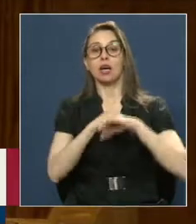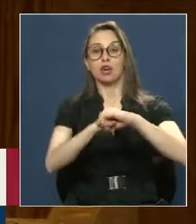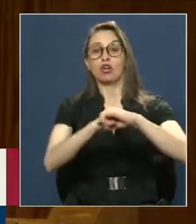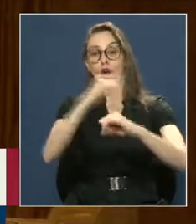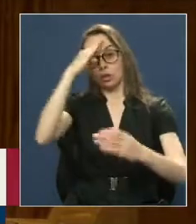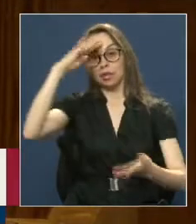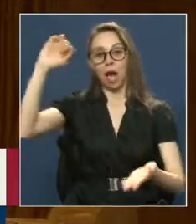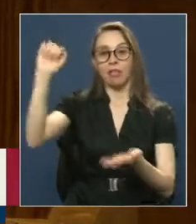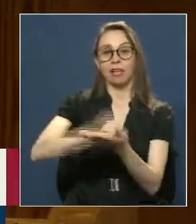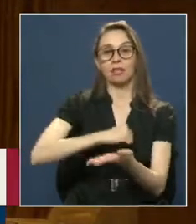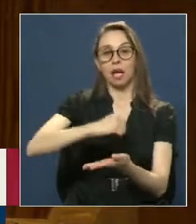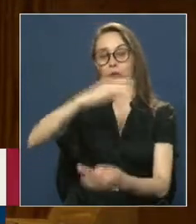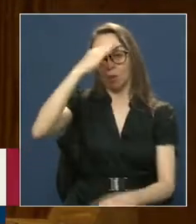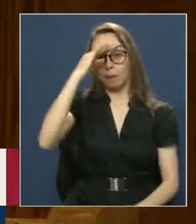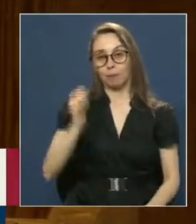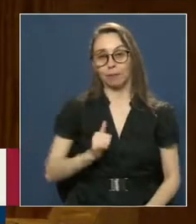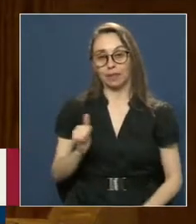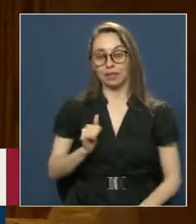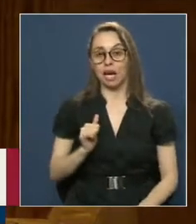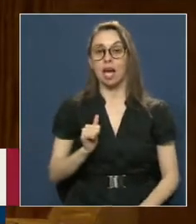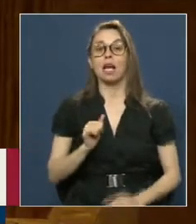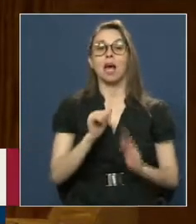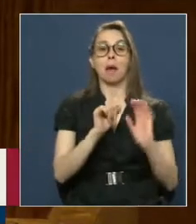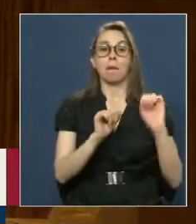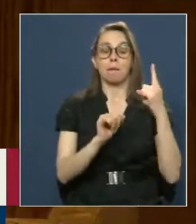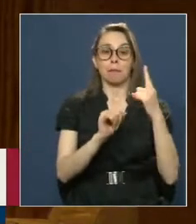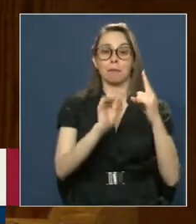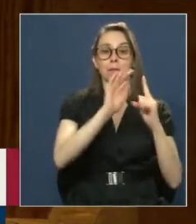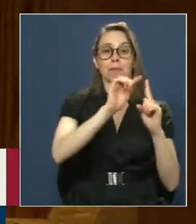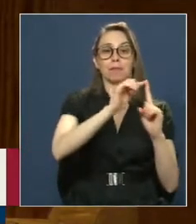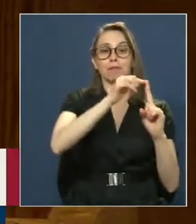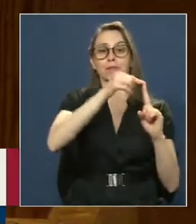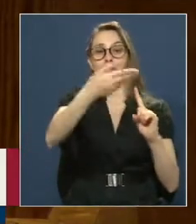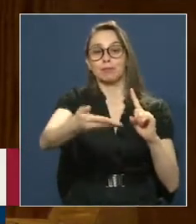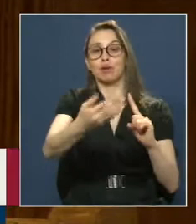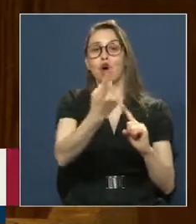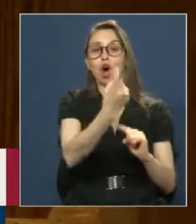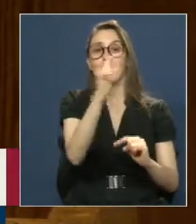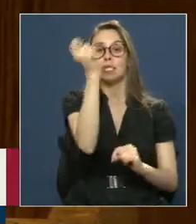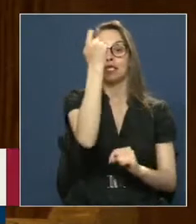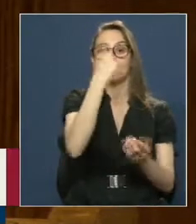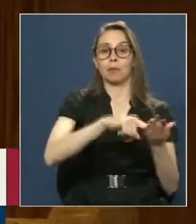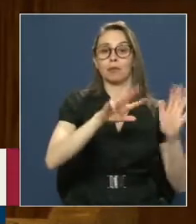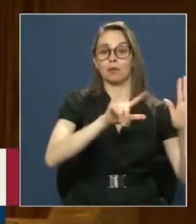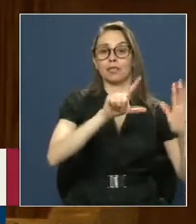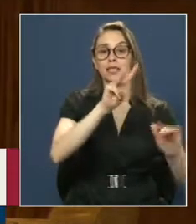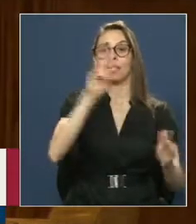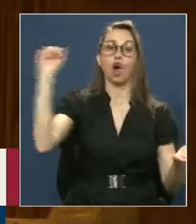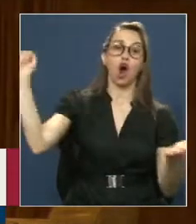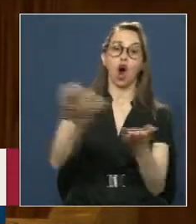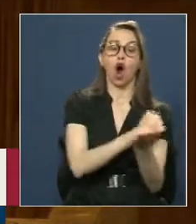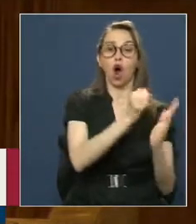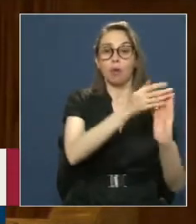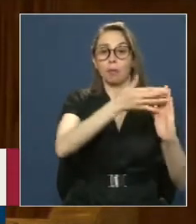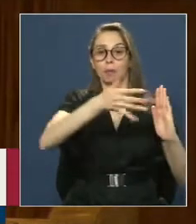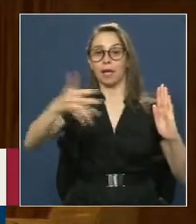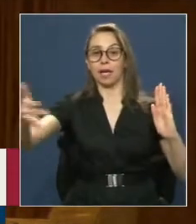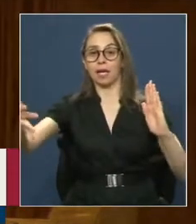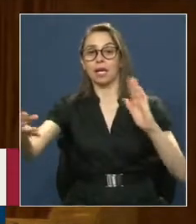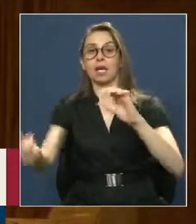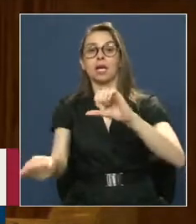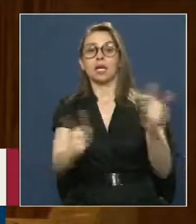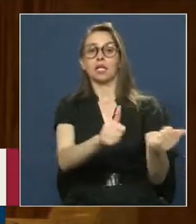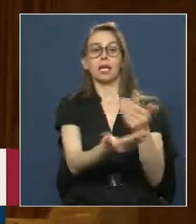dictadura militar Que vivimos después del golpe de estado del 11 de septiembre de 1973 Que derrocó al